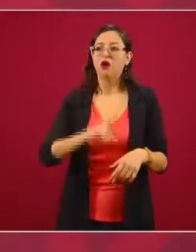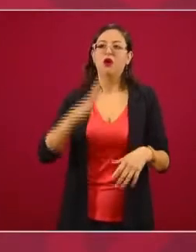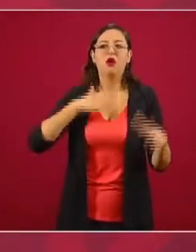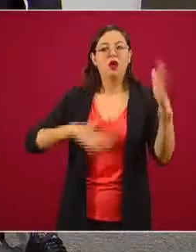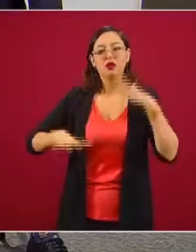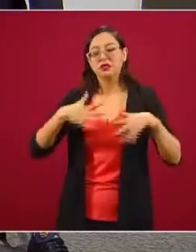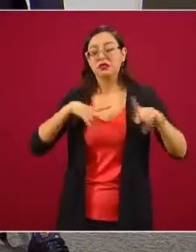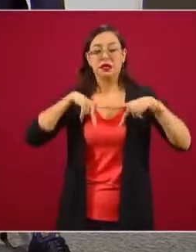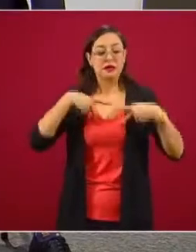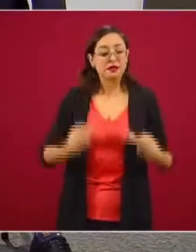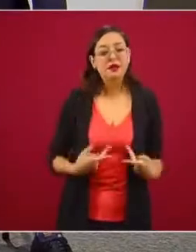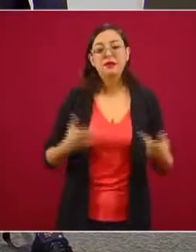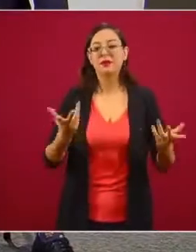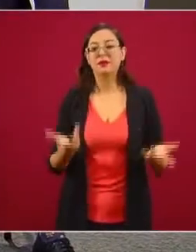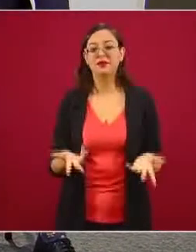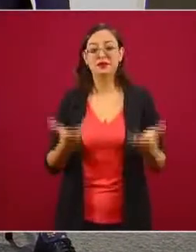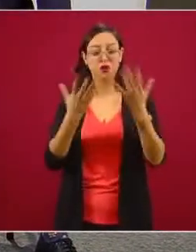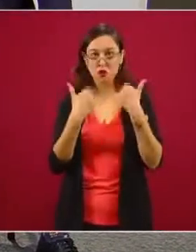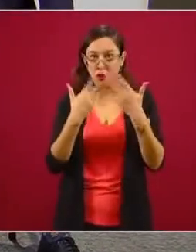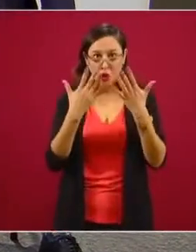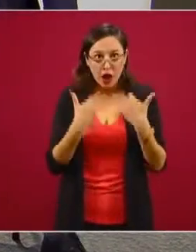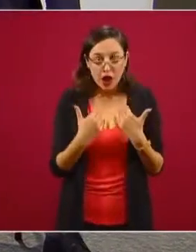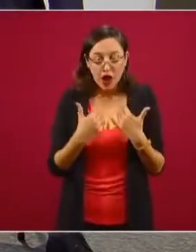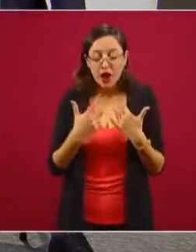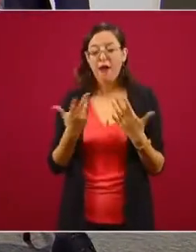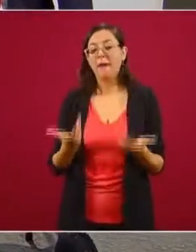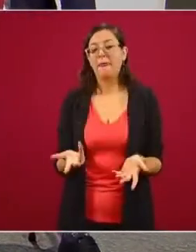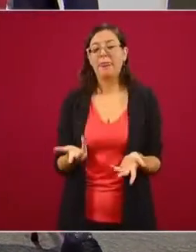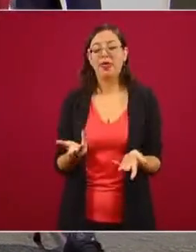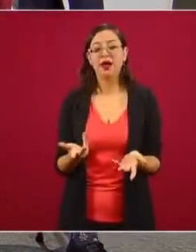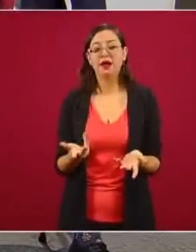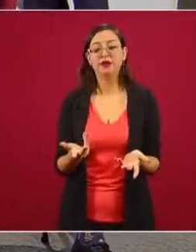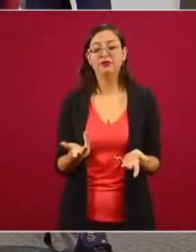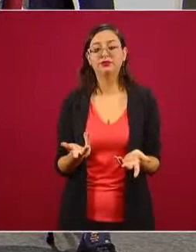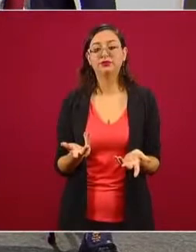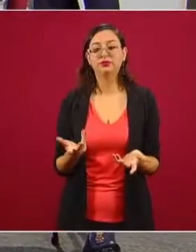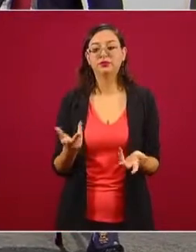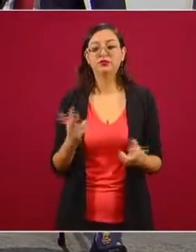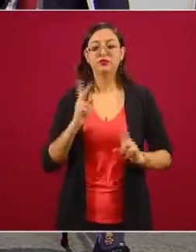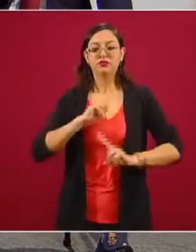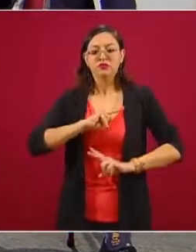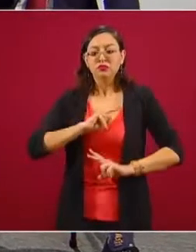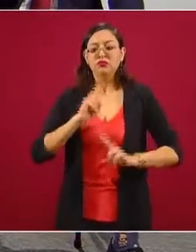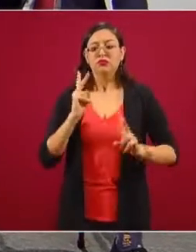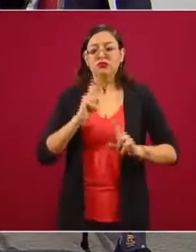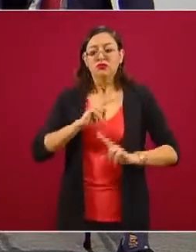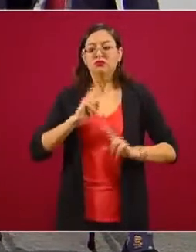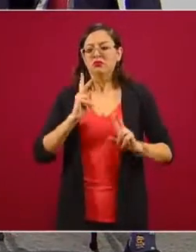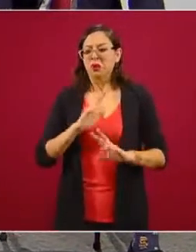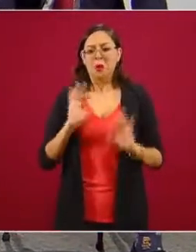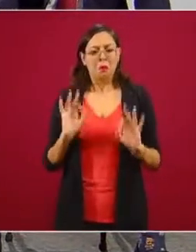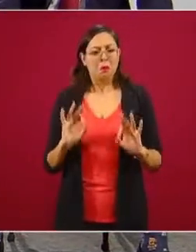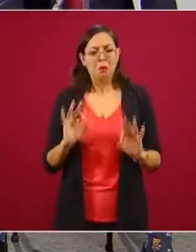hay dificultades al respirar,